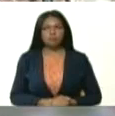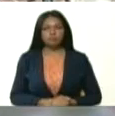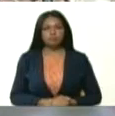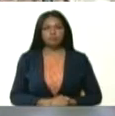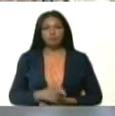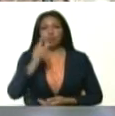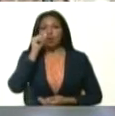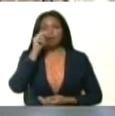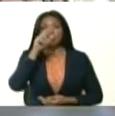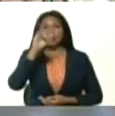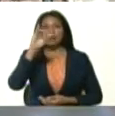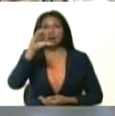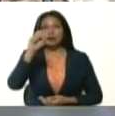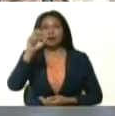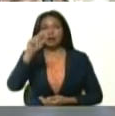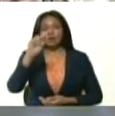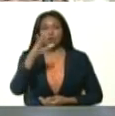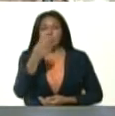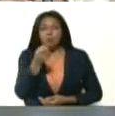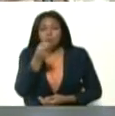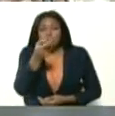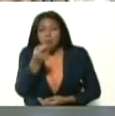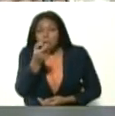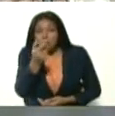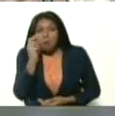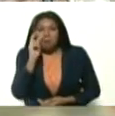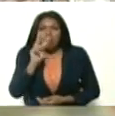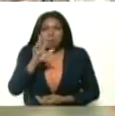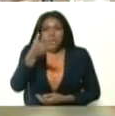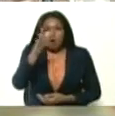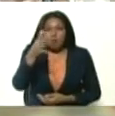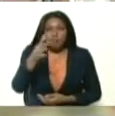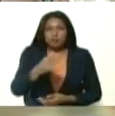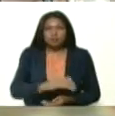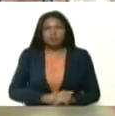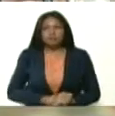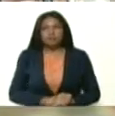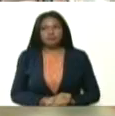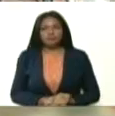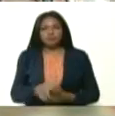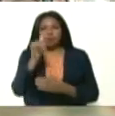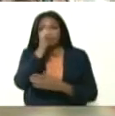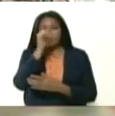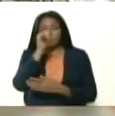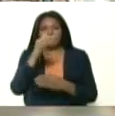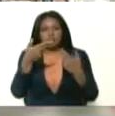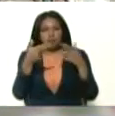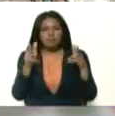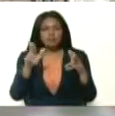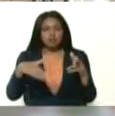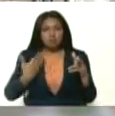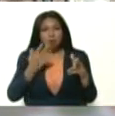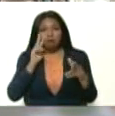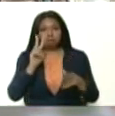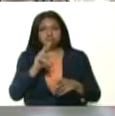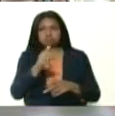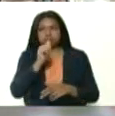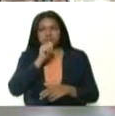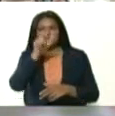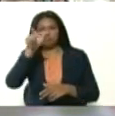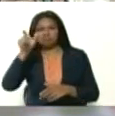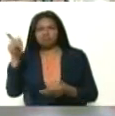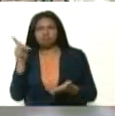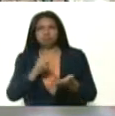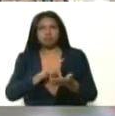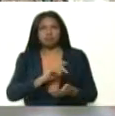Menéndez. Es lo que he podido ver, si los camarógrafos me lo permiten. Ten